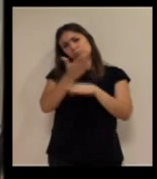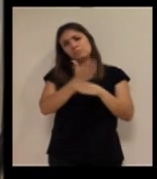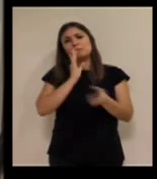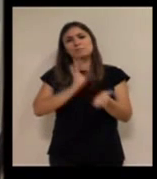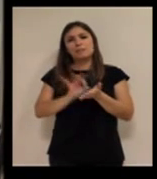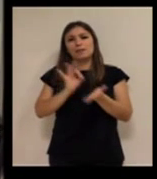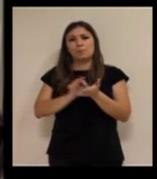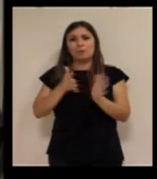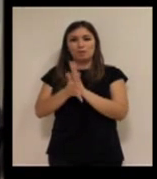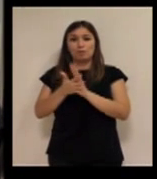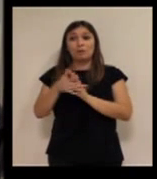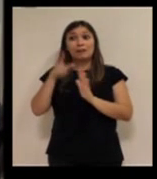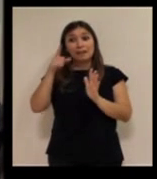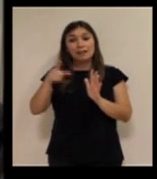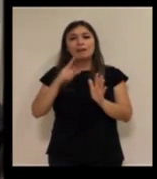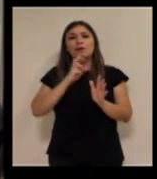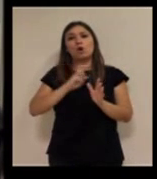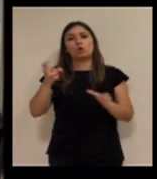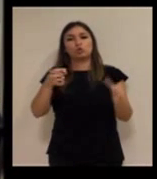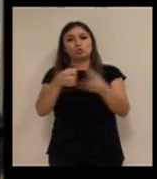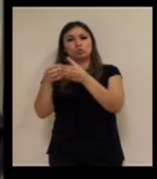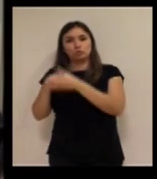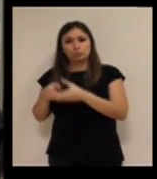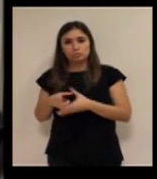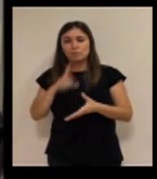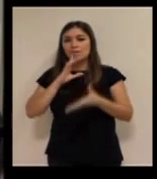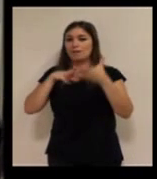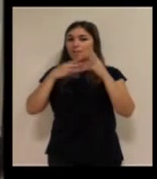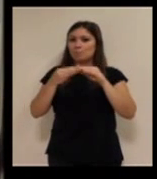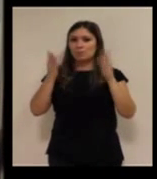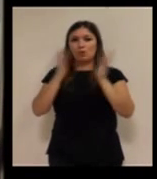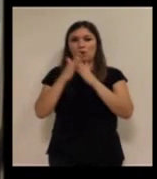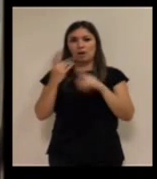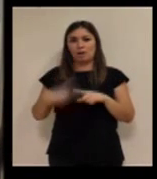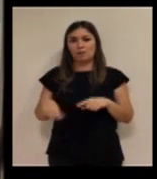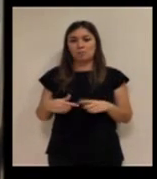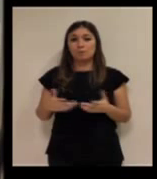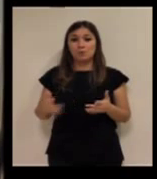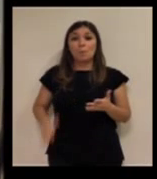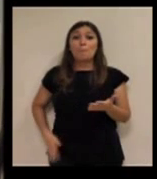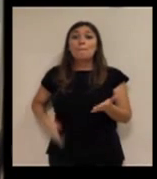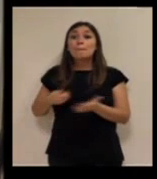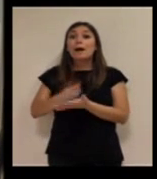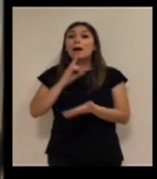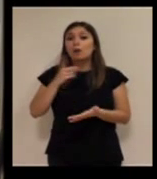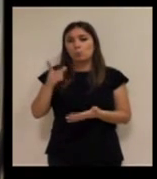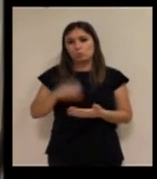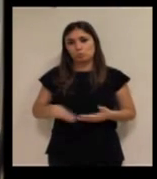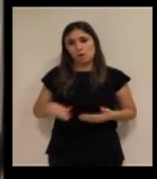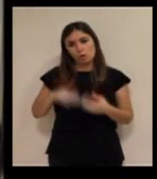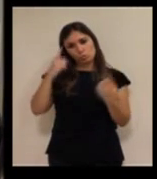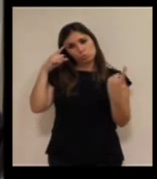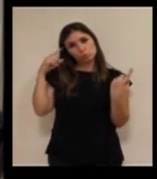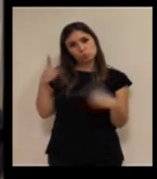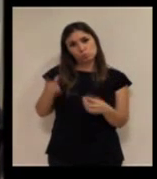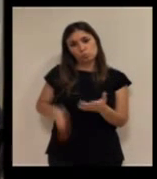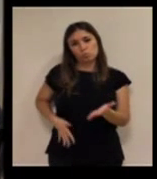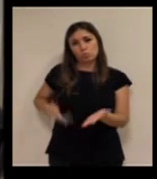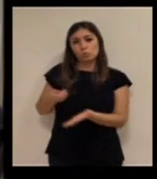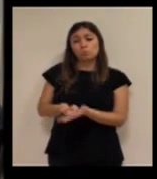ofreciendo tus servicios y en esos servicios entran ese otro tipo de colectivos y esa adaptación a robar. Pero claro la adaptación la paga el usuario.